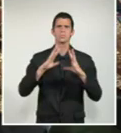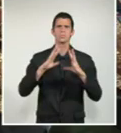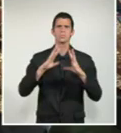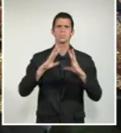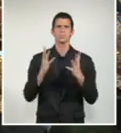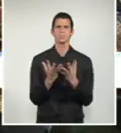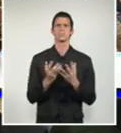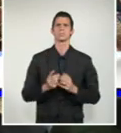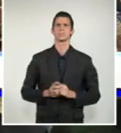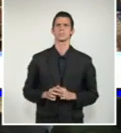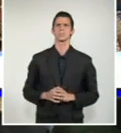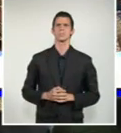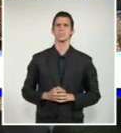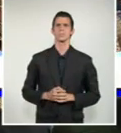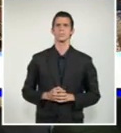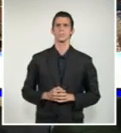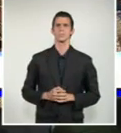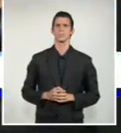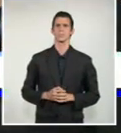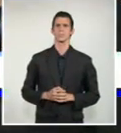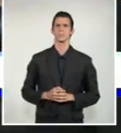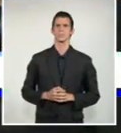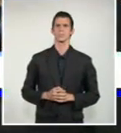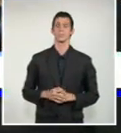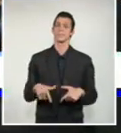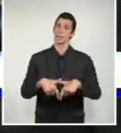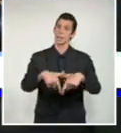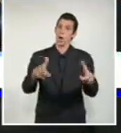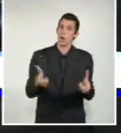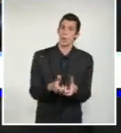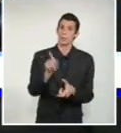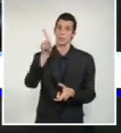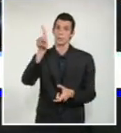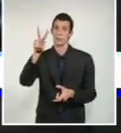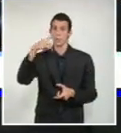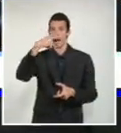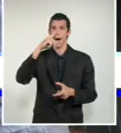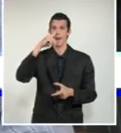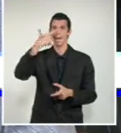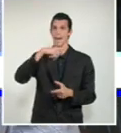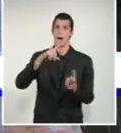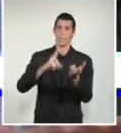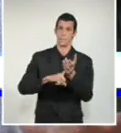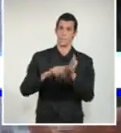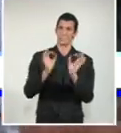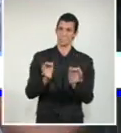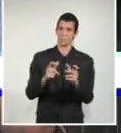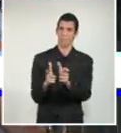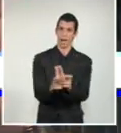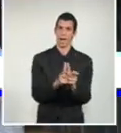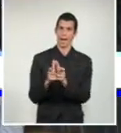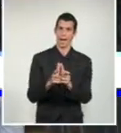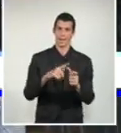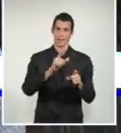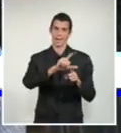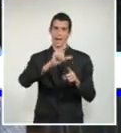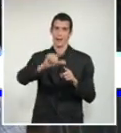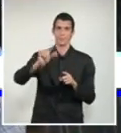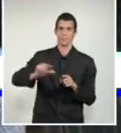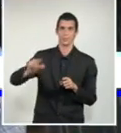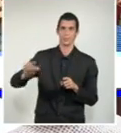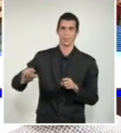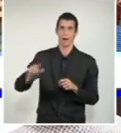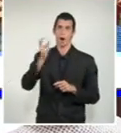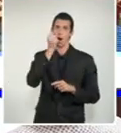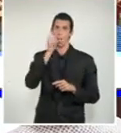En la Asamblea 12 Congreso de la ANAP, el segundo secretario del Comité Central del Partido, José Ramón Machado Ventura, elogió la